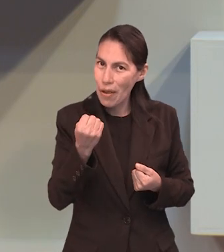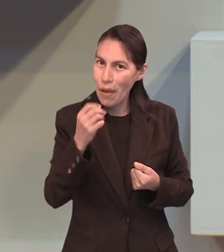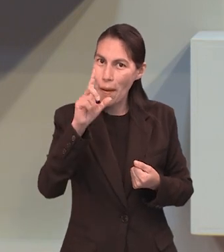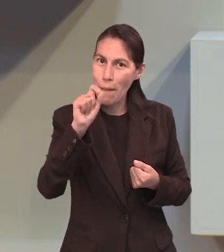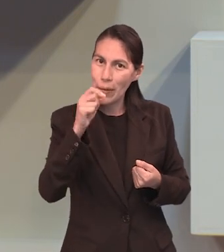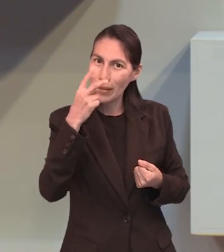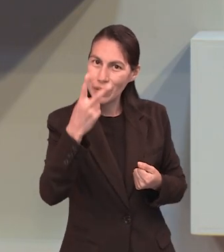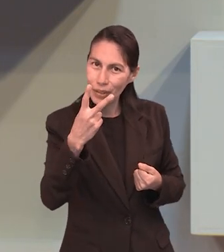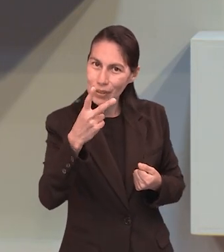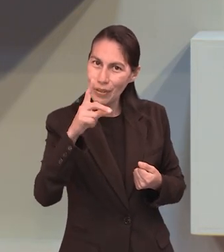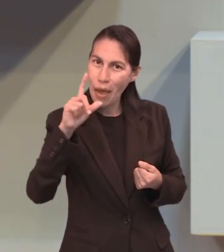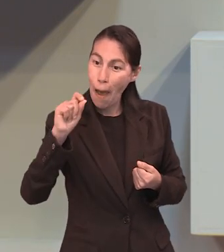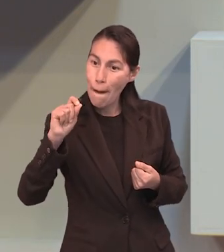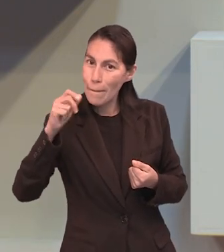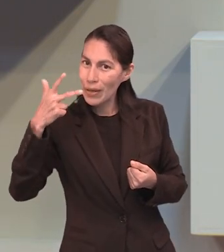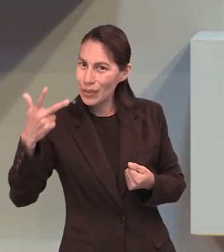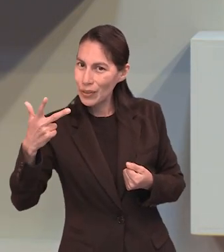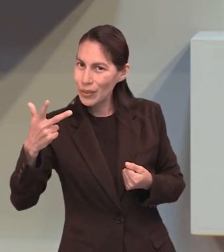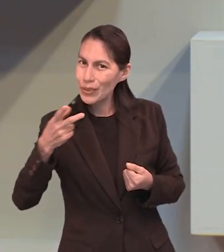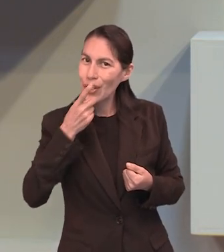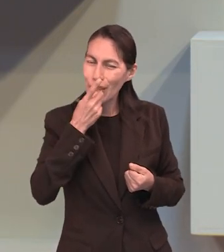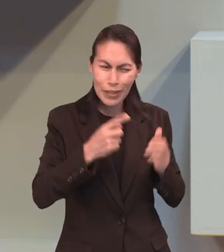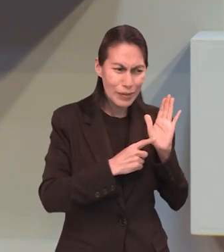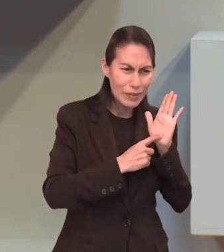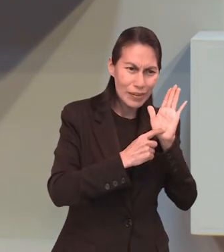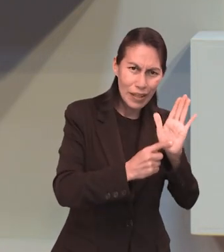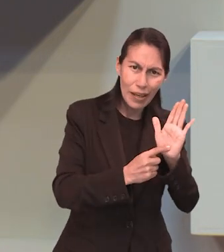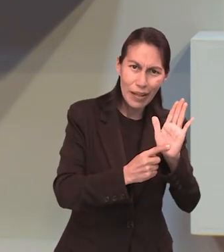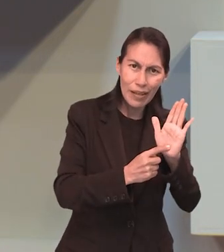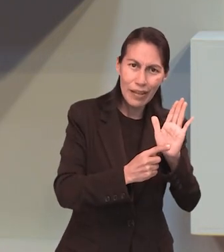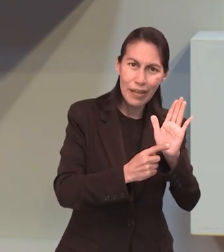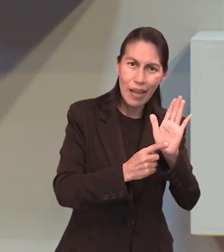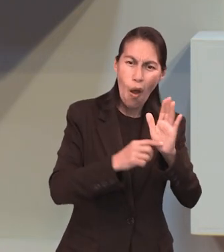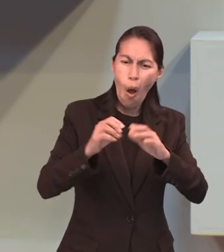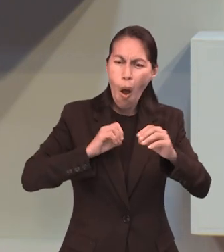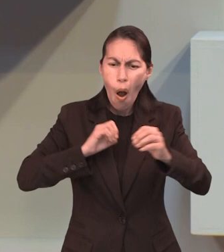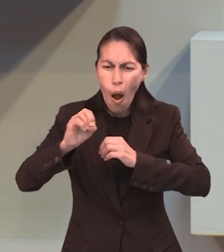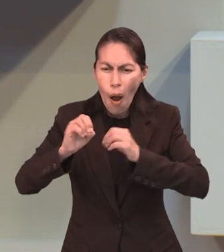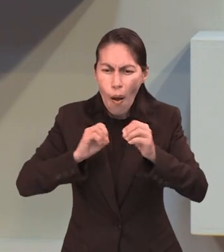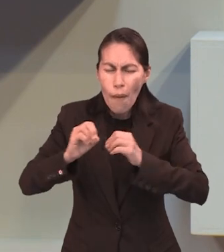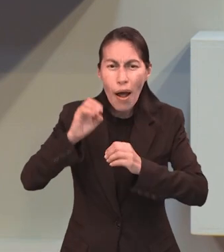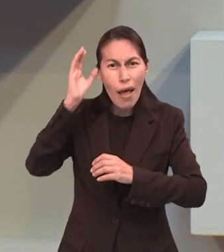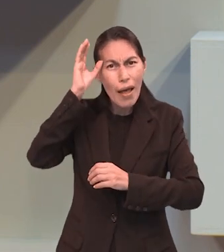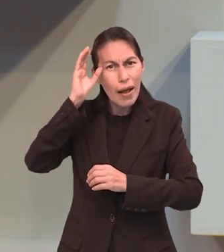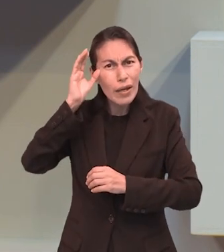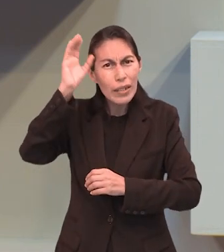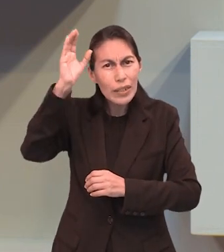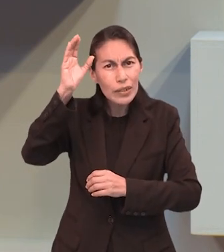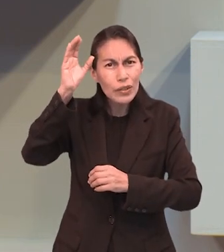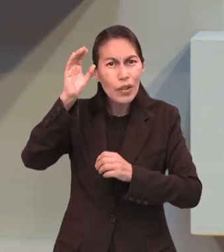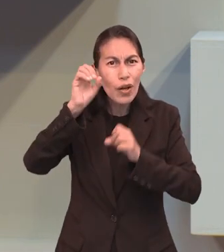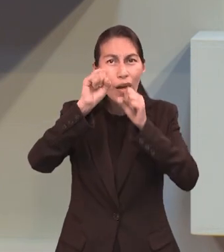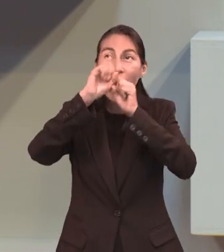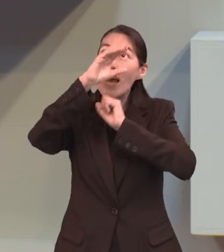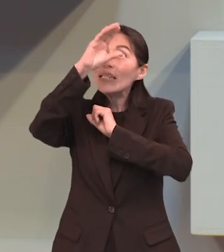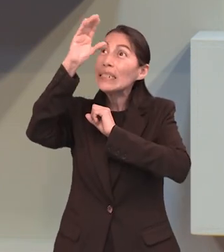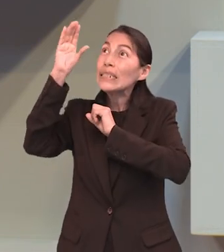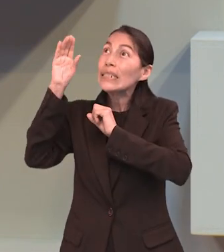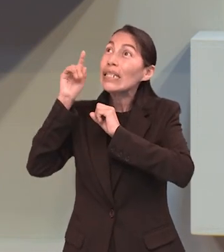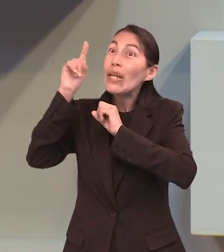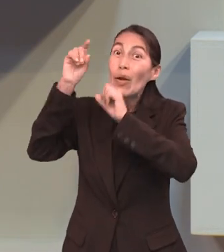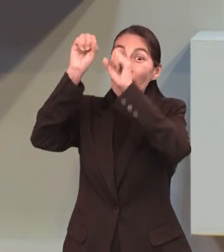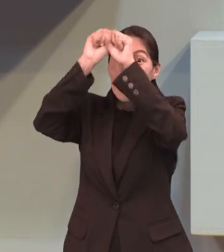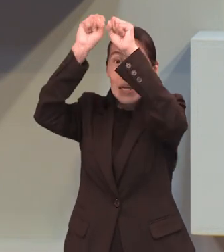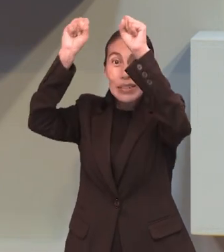La obra de Cristo en el santuario celestial. ¿Qué idea podemos encontrar allí que nos trae